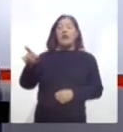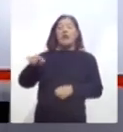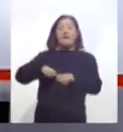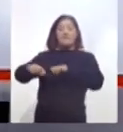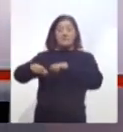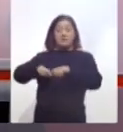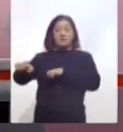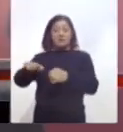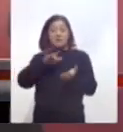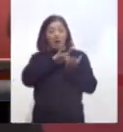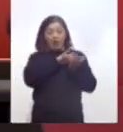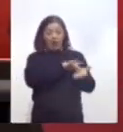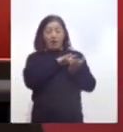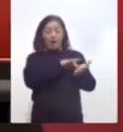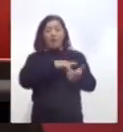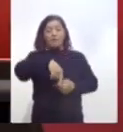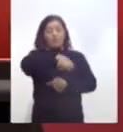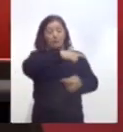sanitaria.